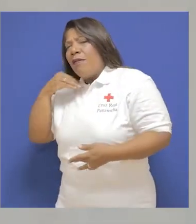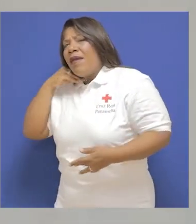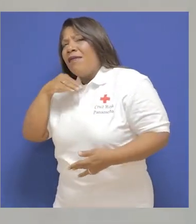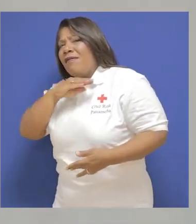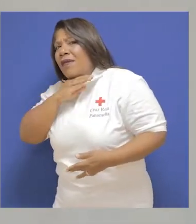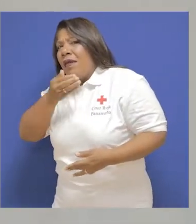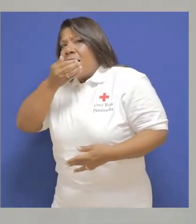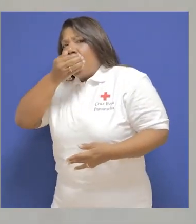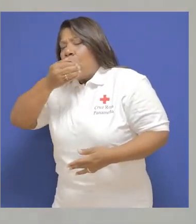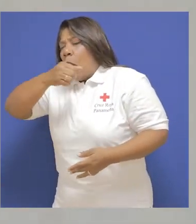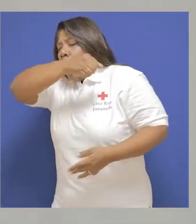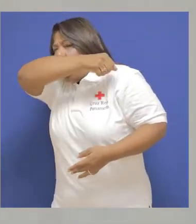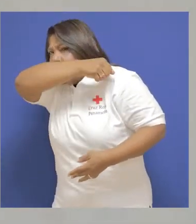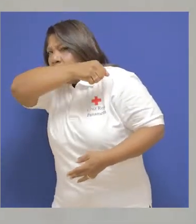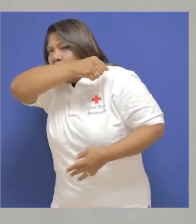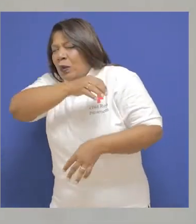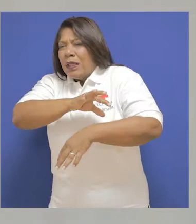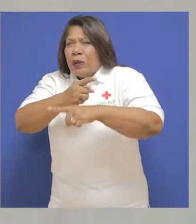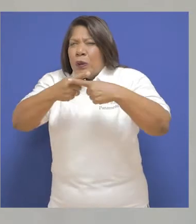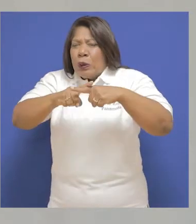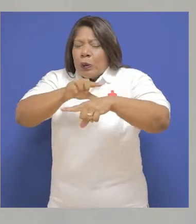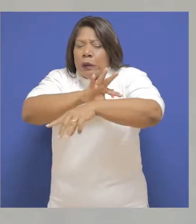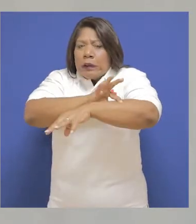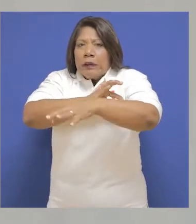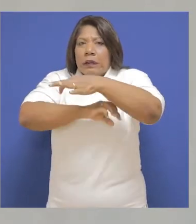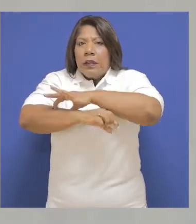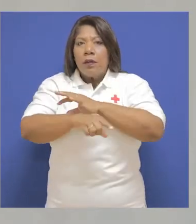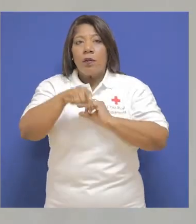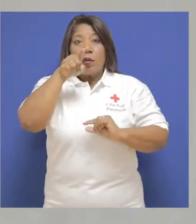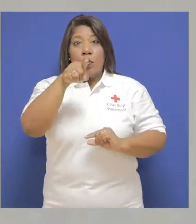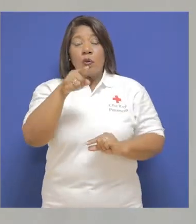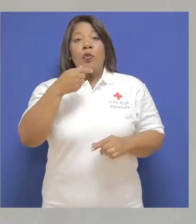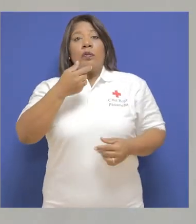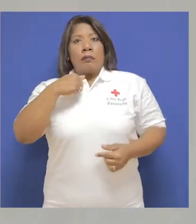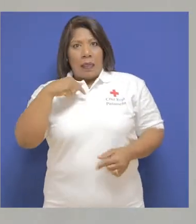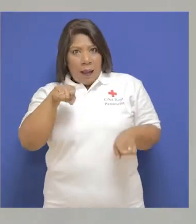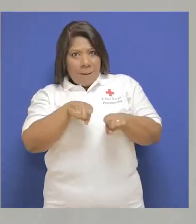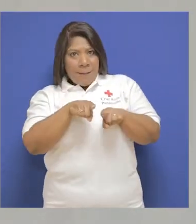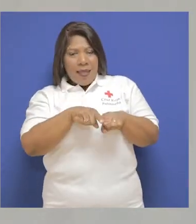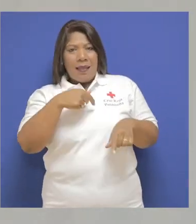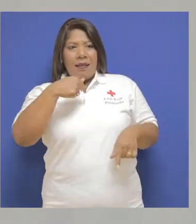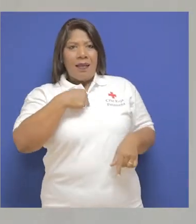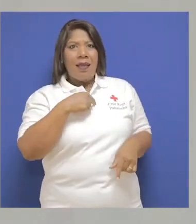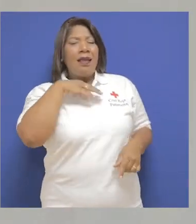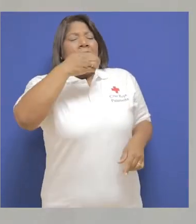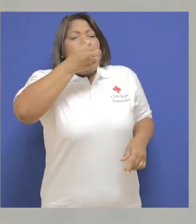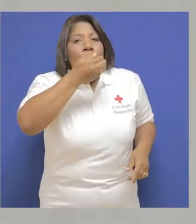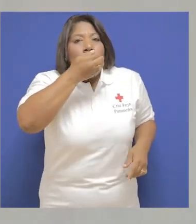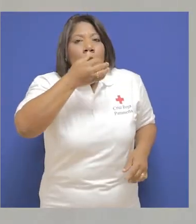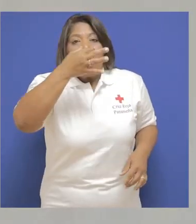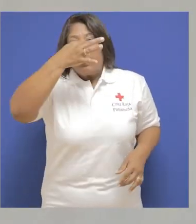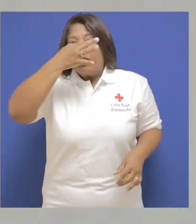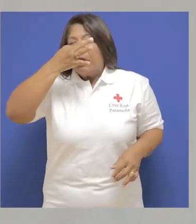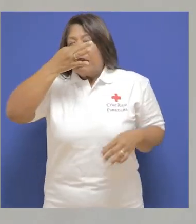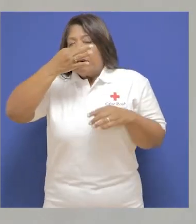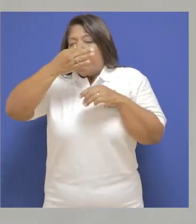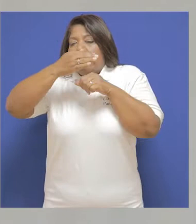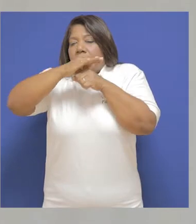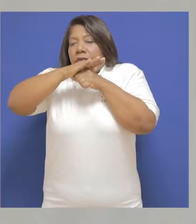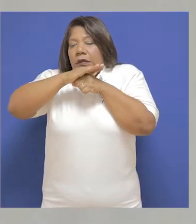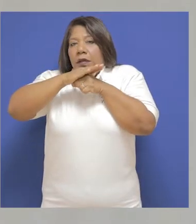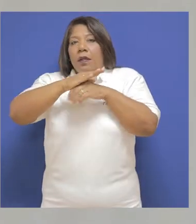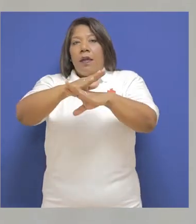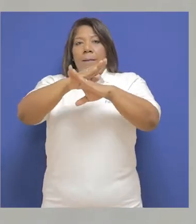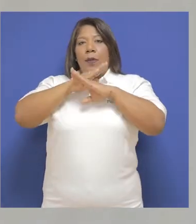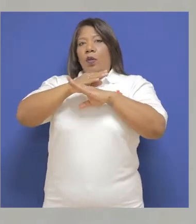los síntomas conocidos. Es importante resaltar que si te encuentras tosiendo o te encuentras con congestión nasal, debes utilizar la